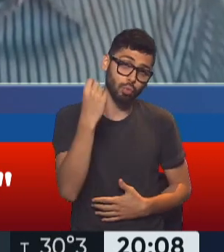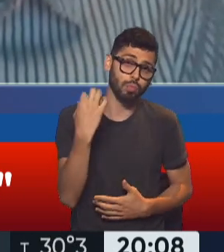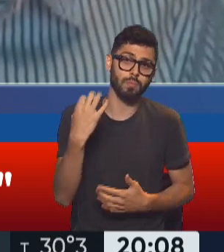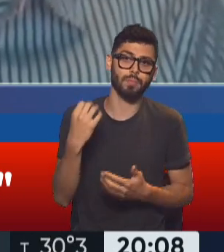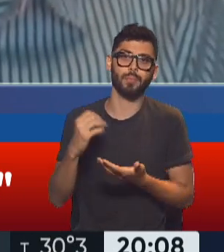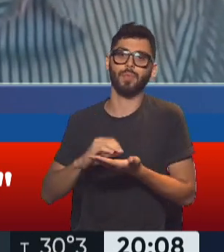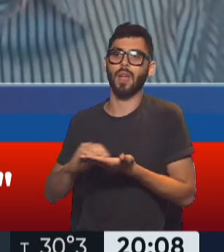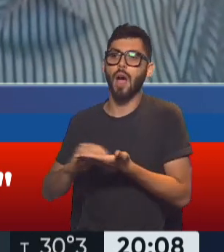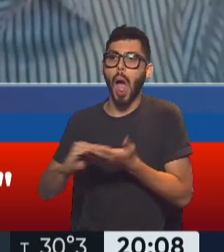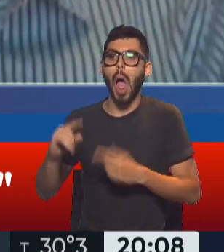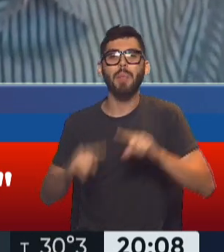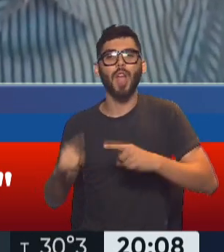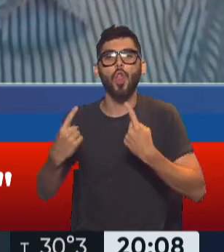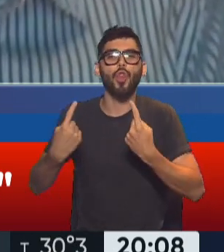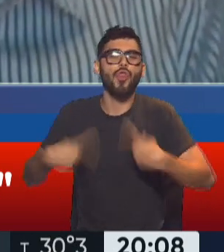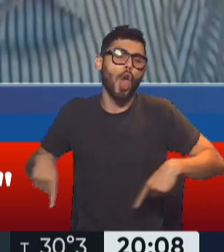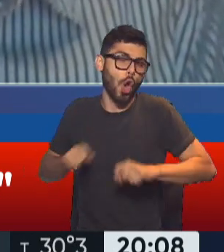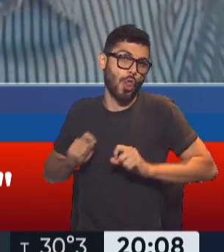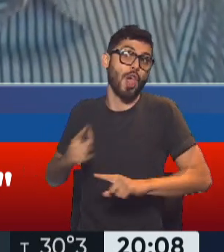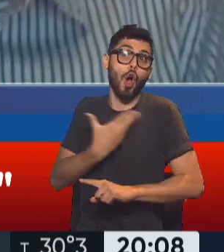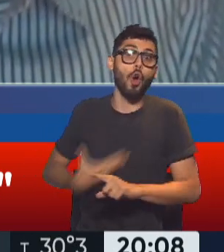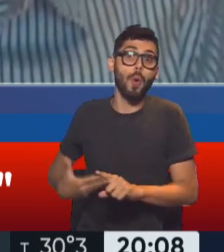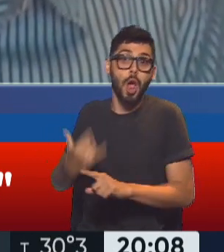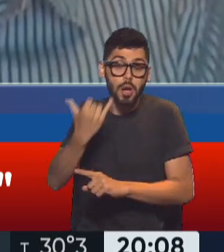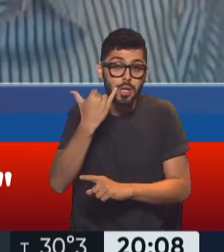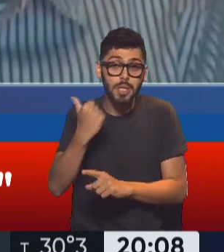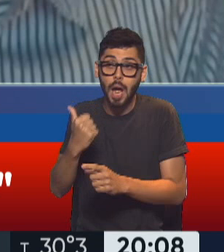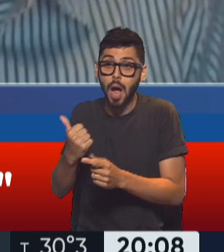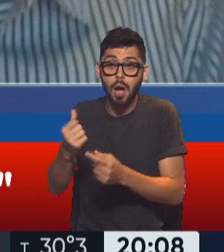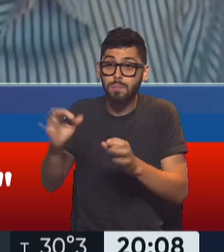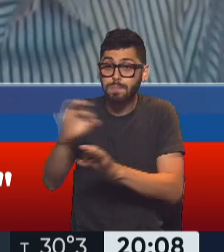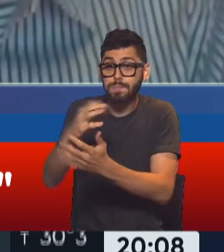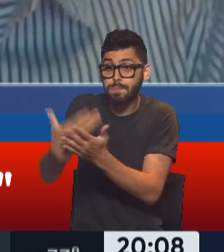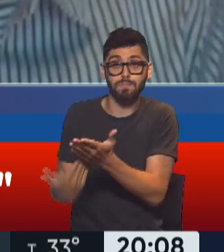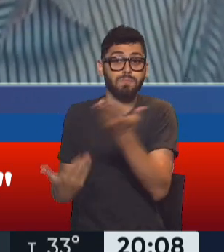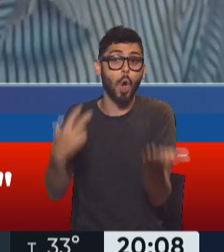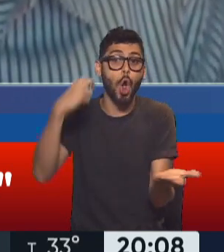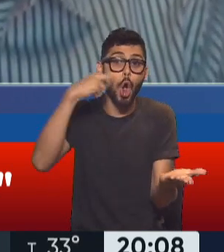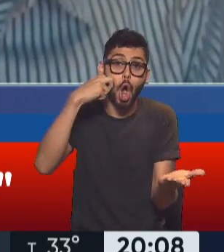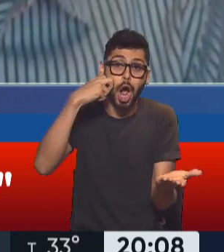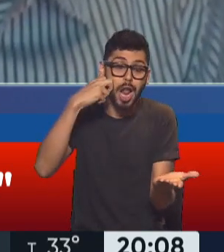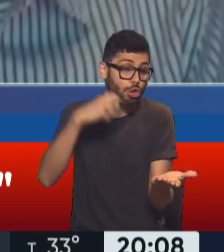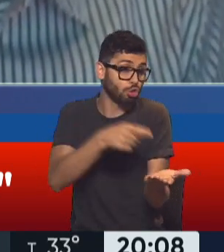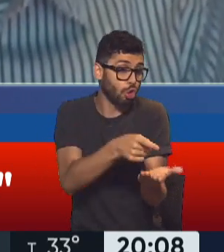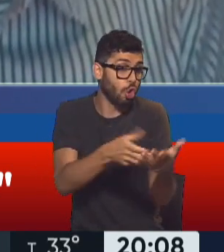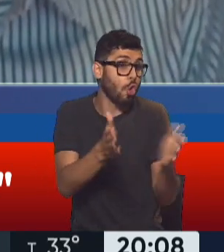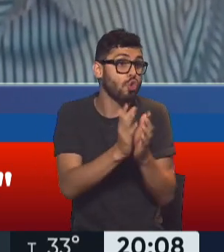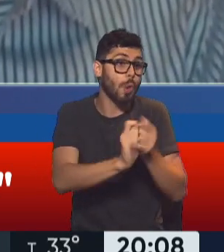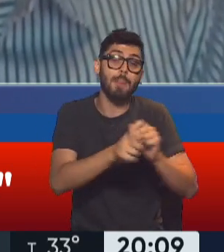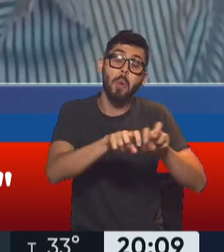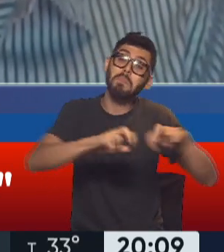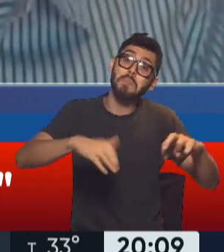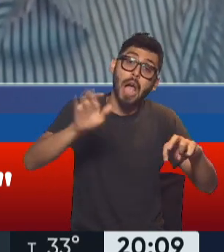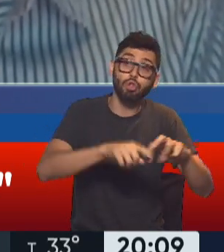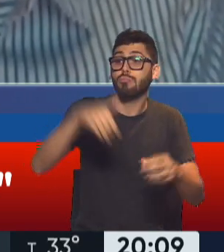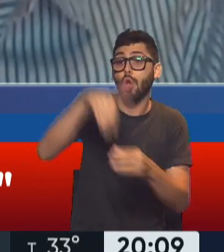administración de recursos de este gobierno ya se mandó al Congreso. El Congreso lo rechazó con la mayoría de Juntos por el Cambio de